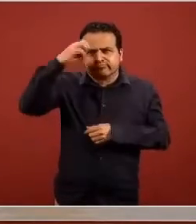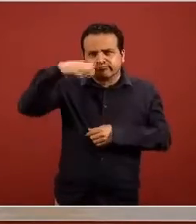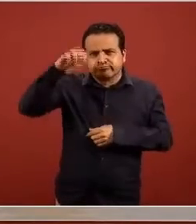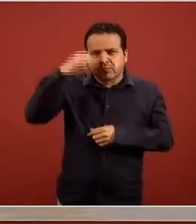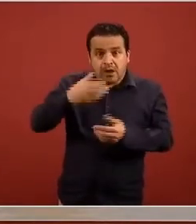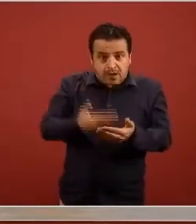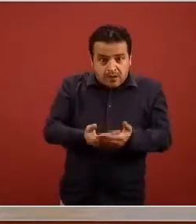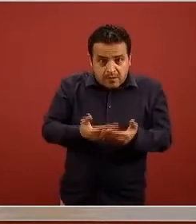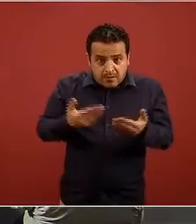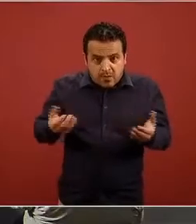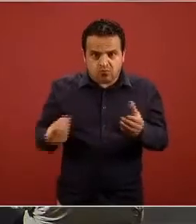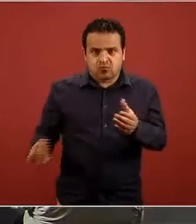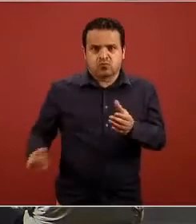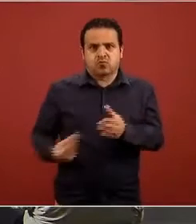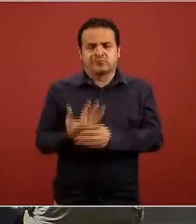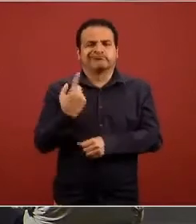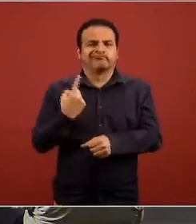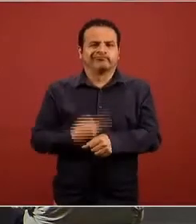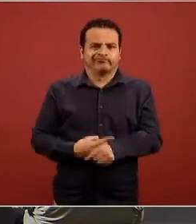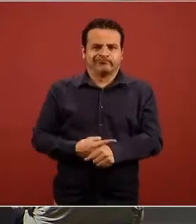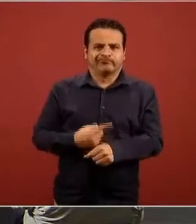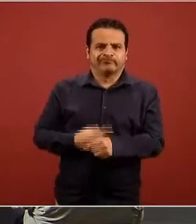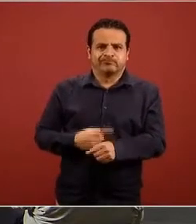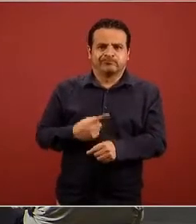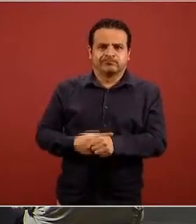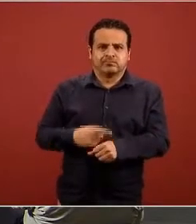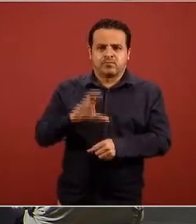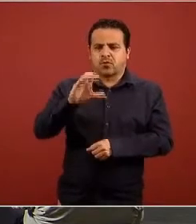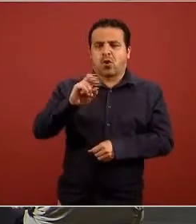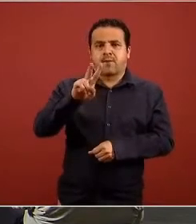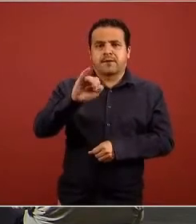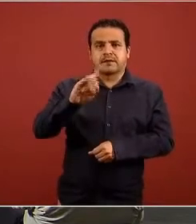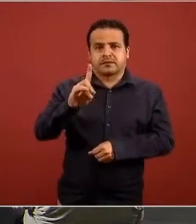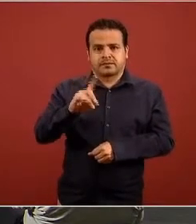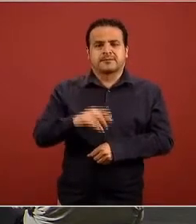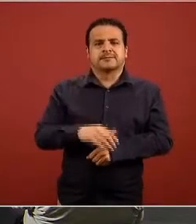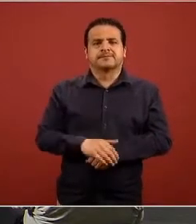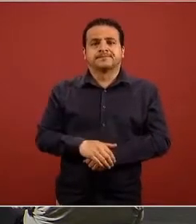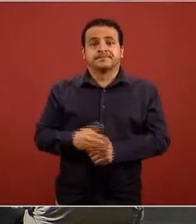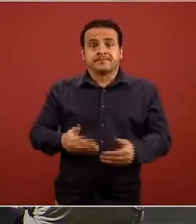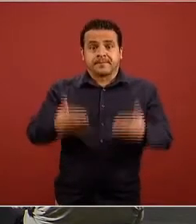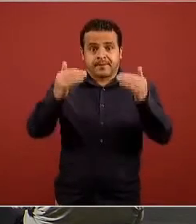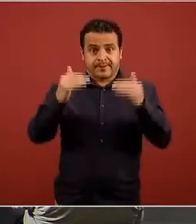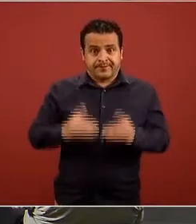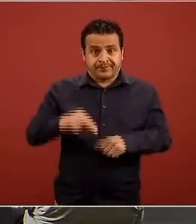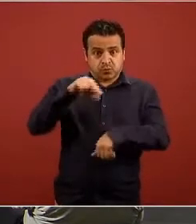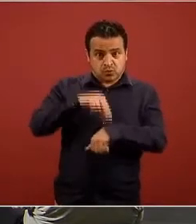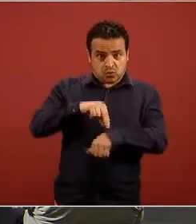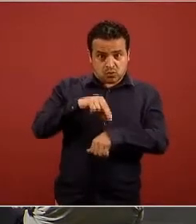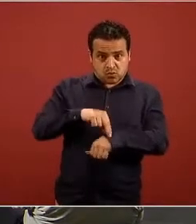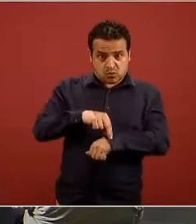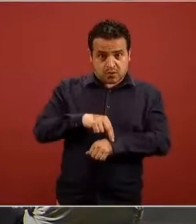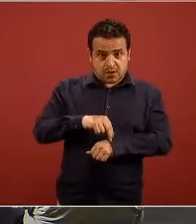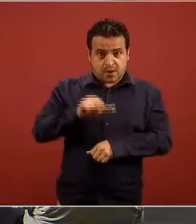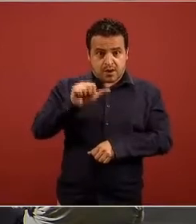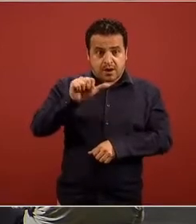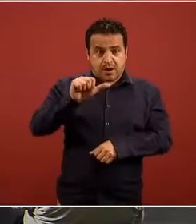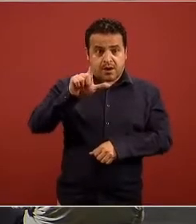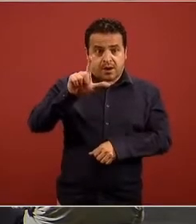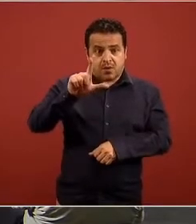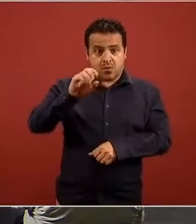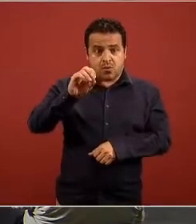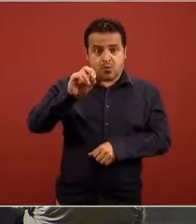11 años después le pido al doctor a lo mía si nos presenta el informe técnico por favor con su permiso señor subsecretario